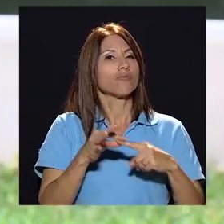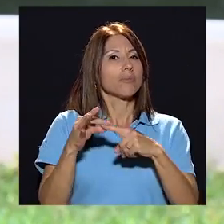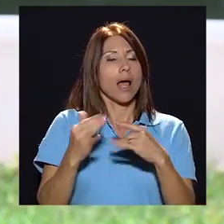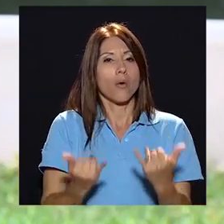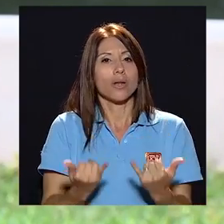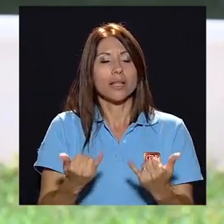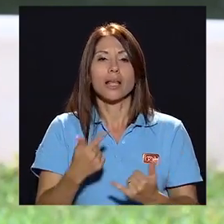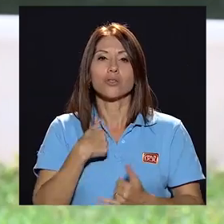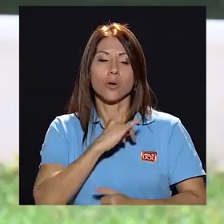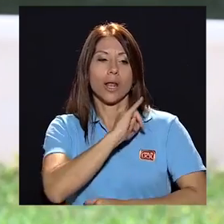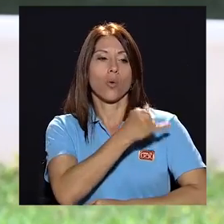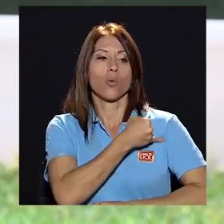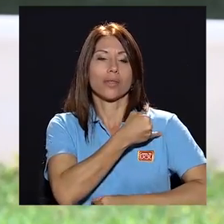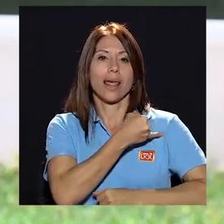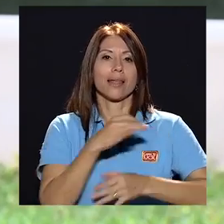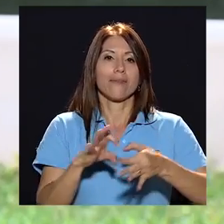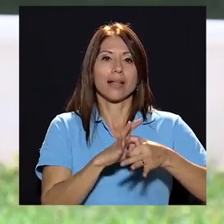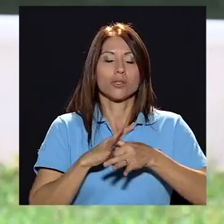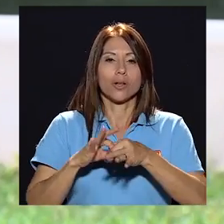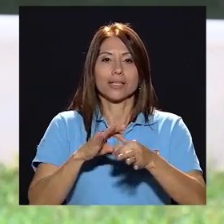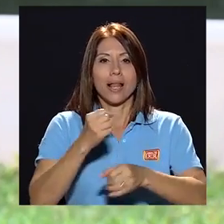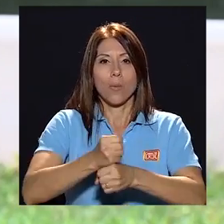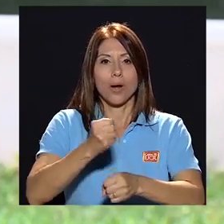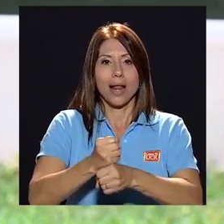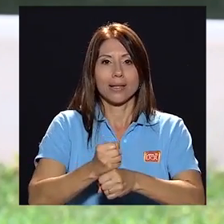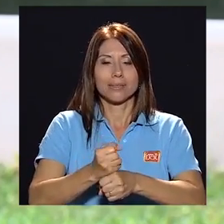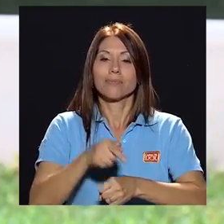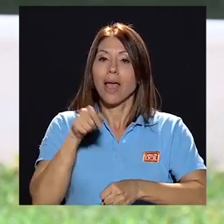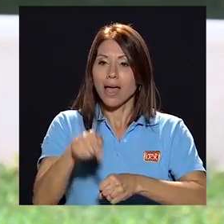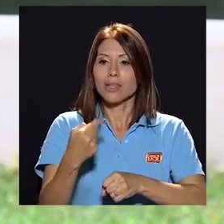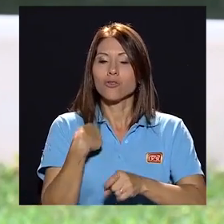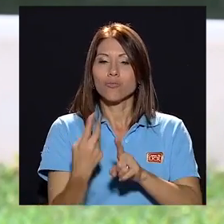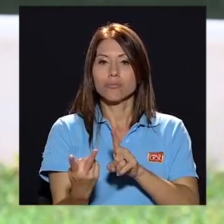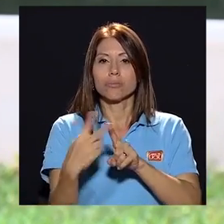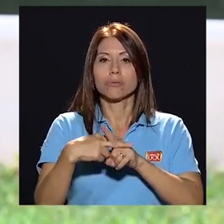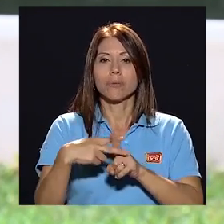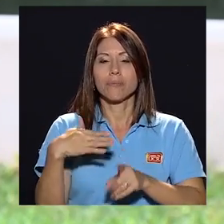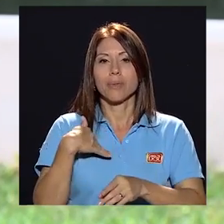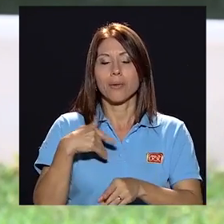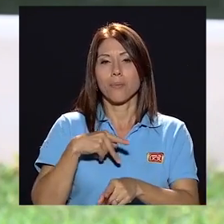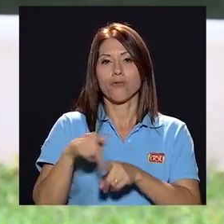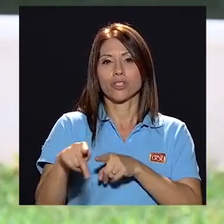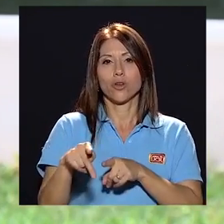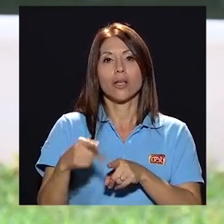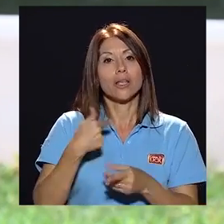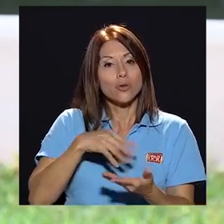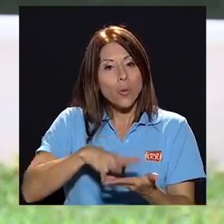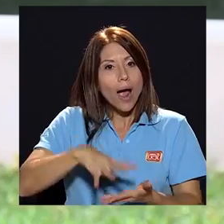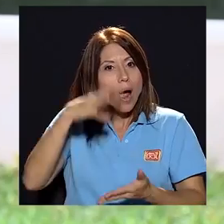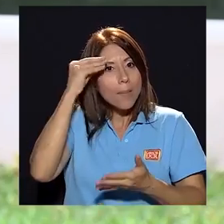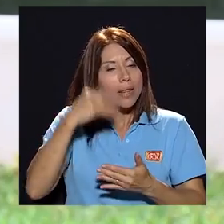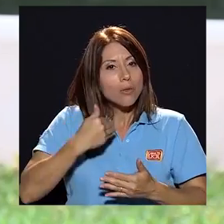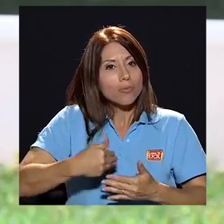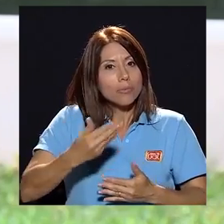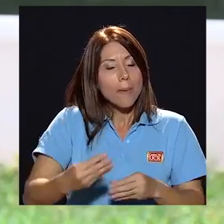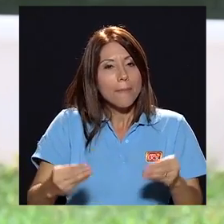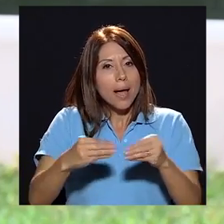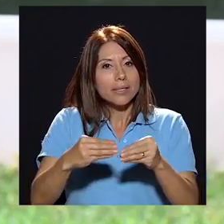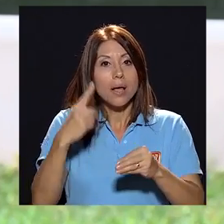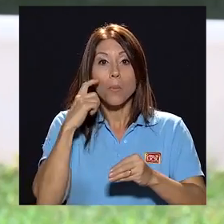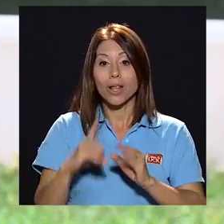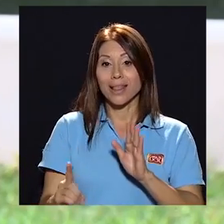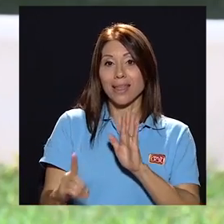pero sobre todo ahorita estoy en la Junta de Relaciones Laborales donde pongo en práctica mi profesión y aprendo cada día más porque